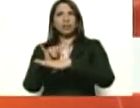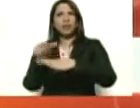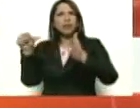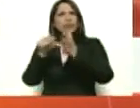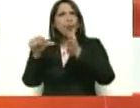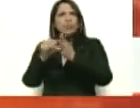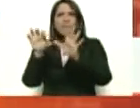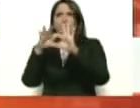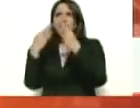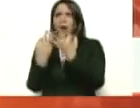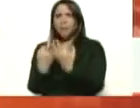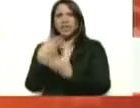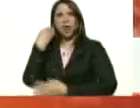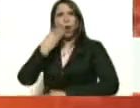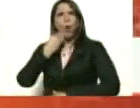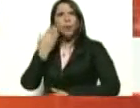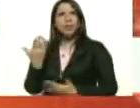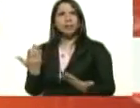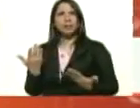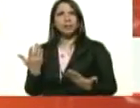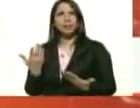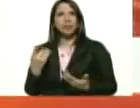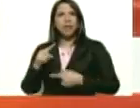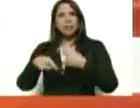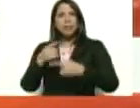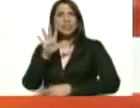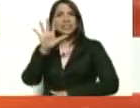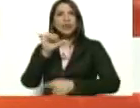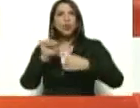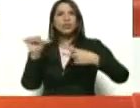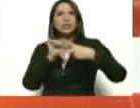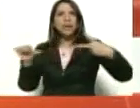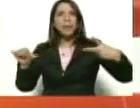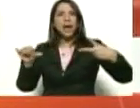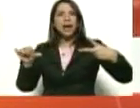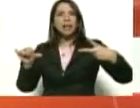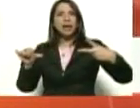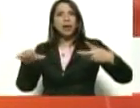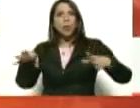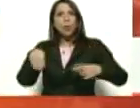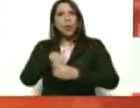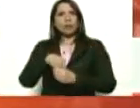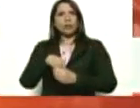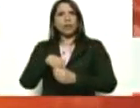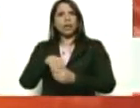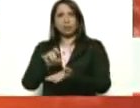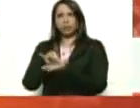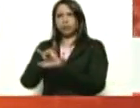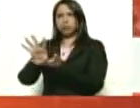está la familia de esos muchachos? Después de cinco semanas de cuarentena, ¿abandonaron al muchacho allá?